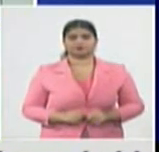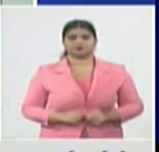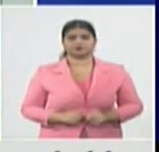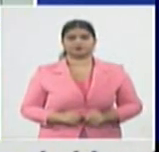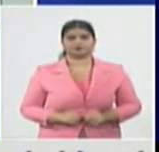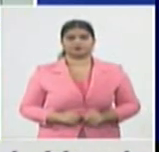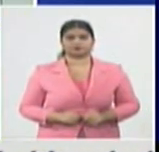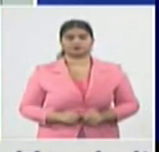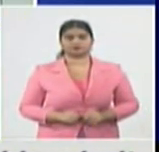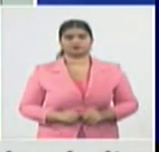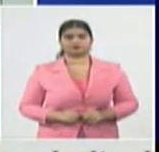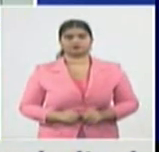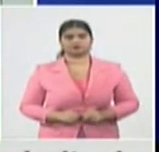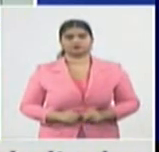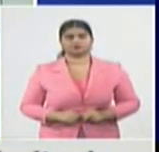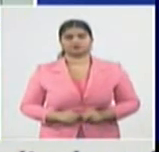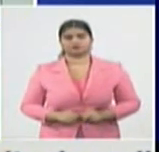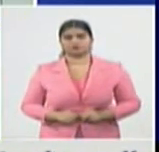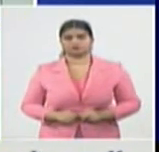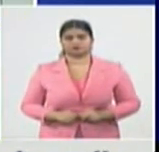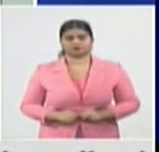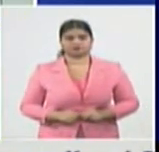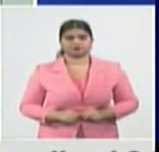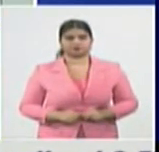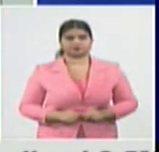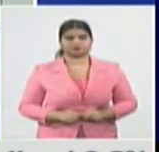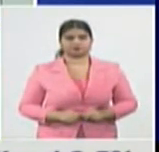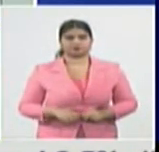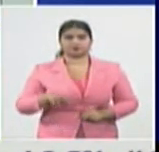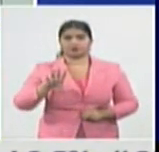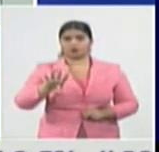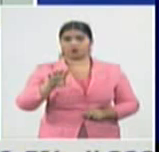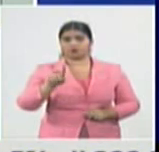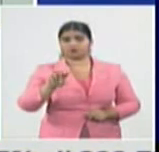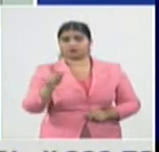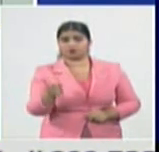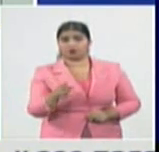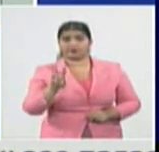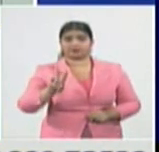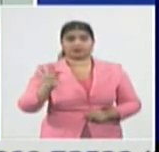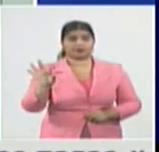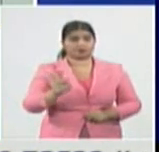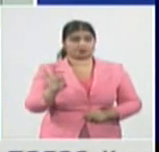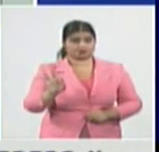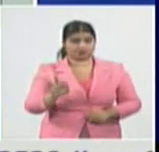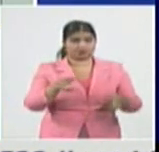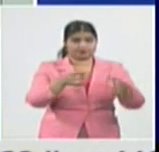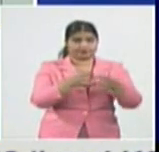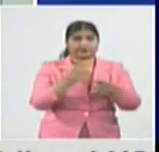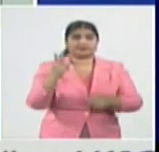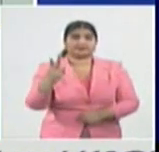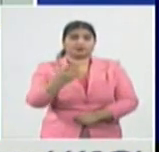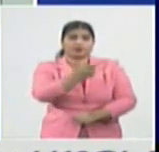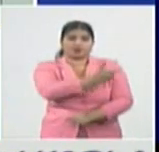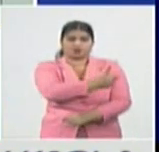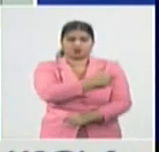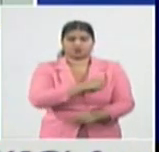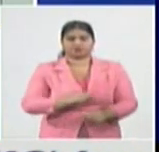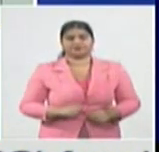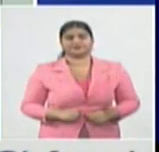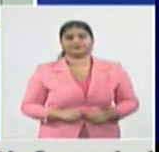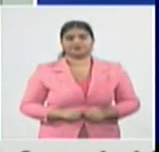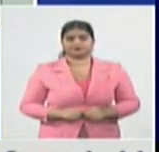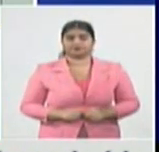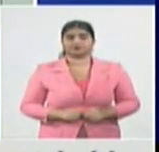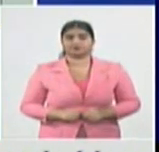de vacunas. Ya el 41,3% con una segunda dosis y con una tercera dosis el